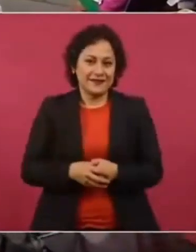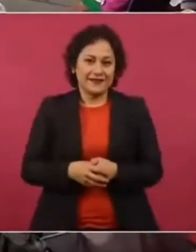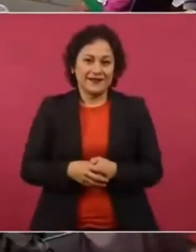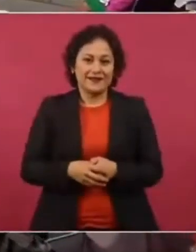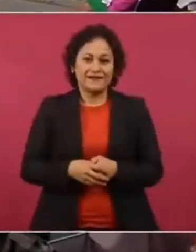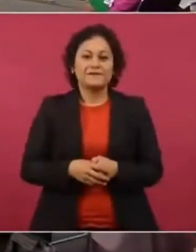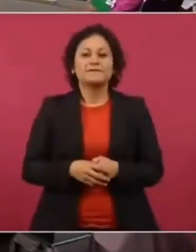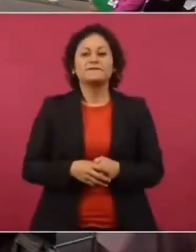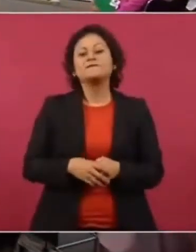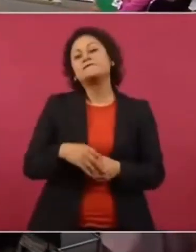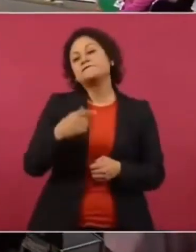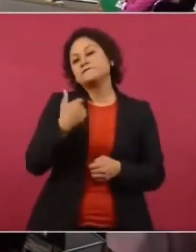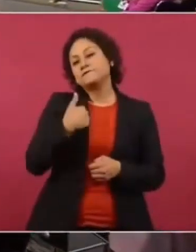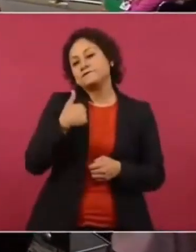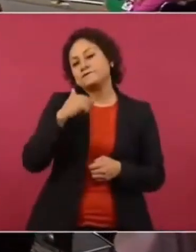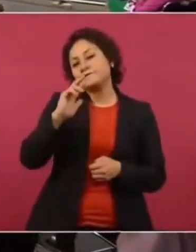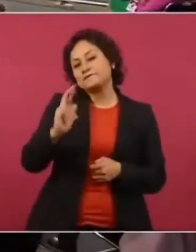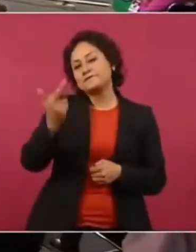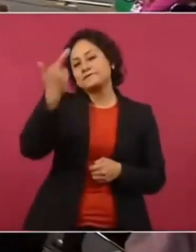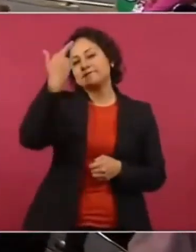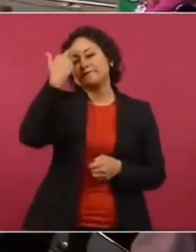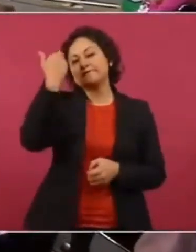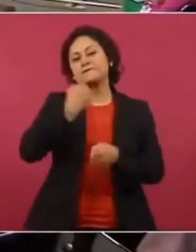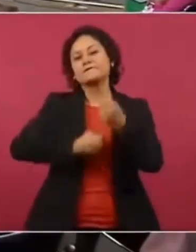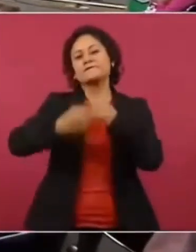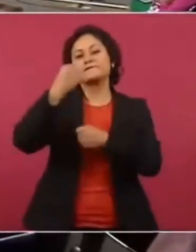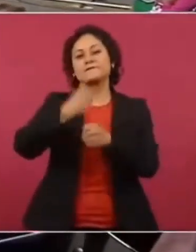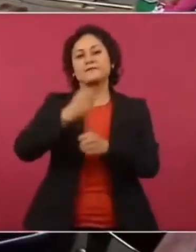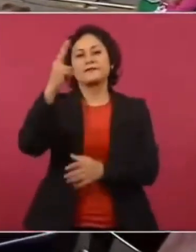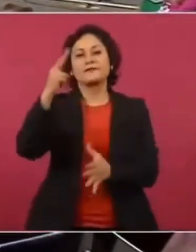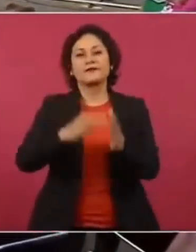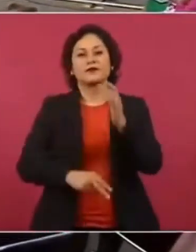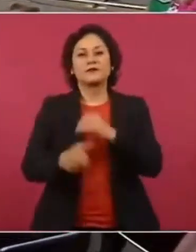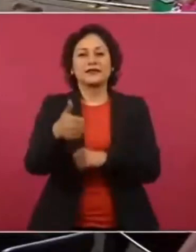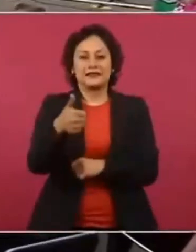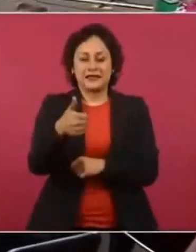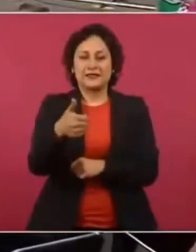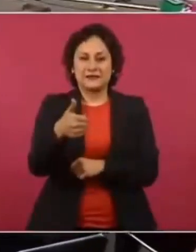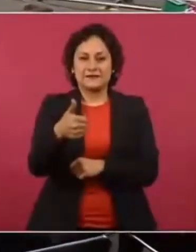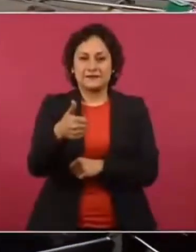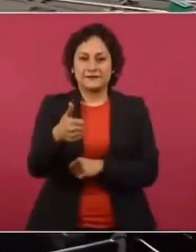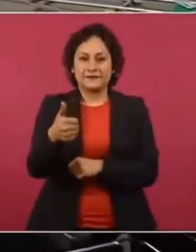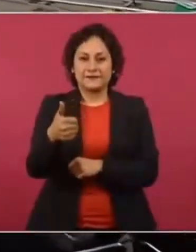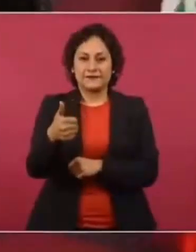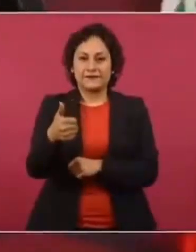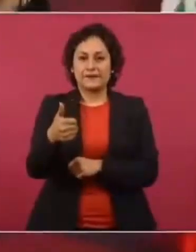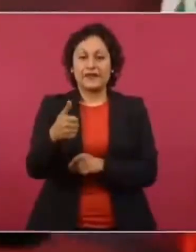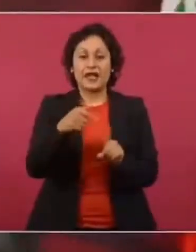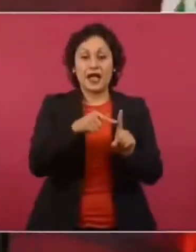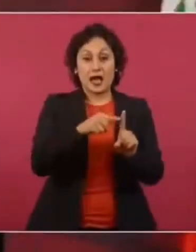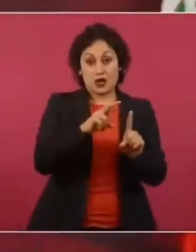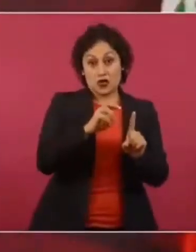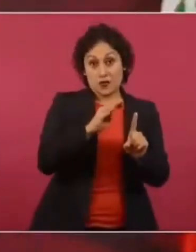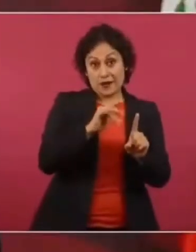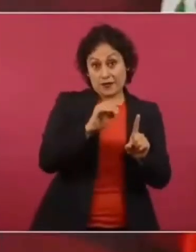cuando el 2006 no solo se paró Roberto Hernández